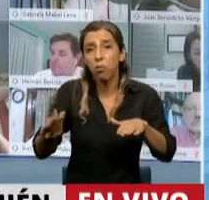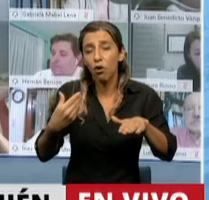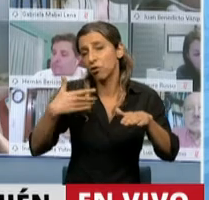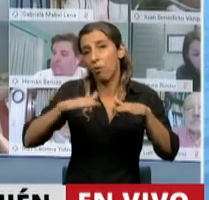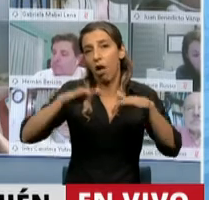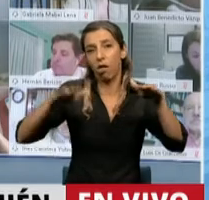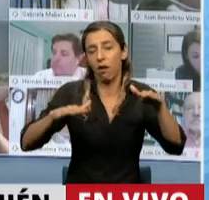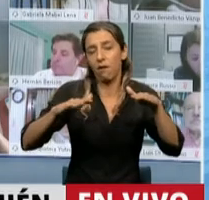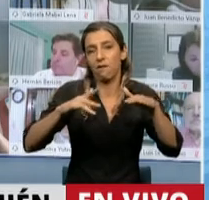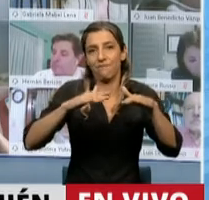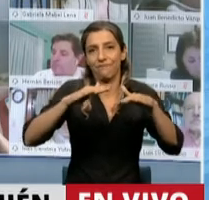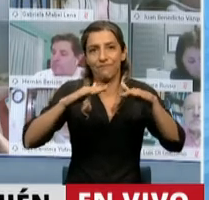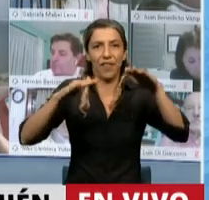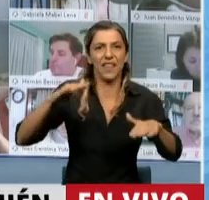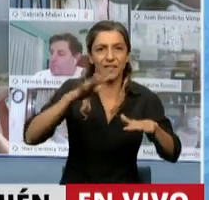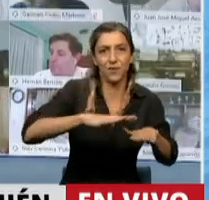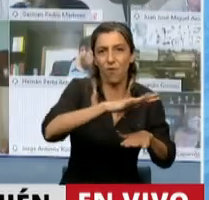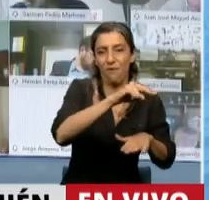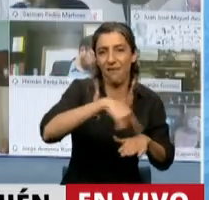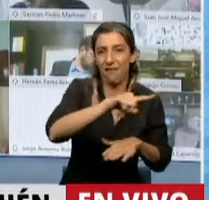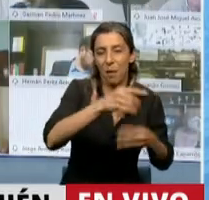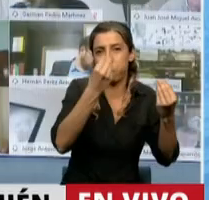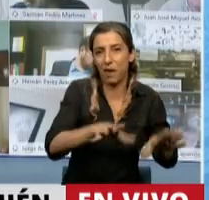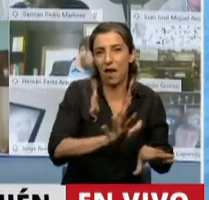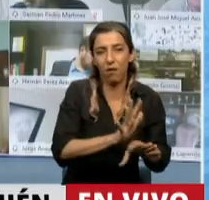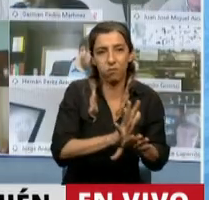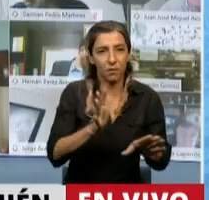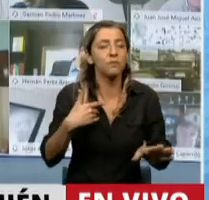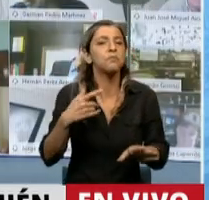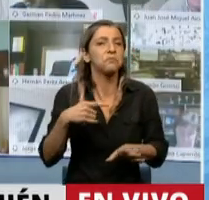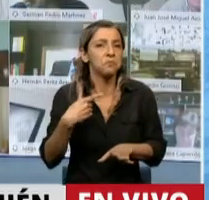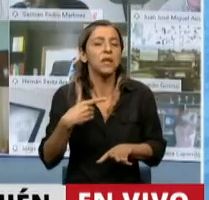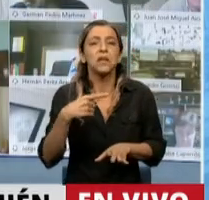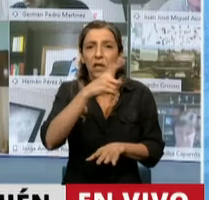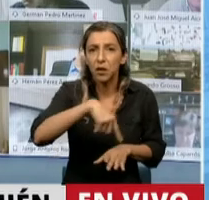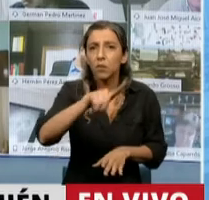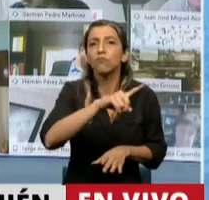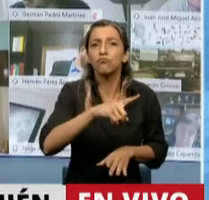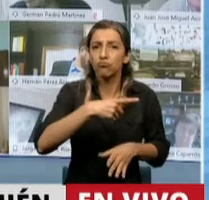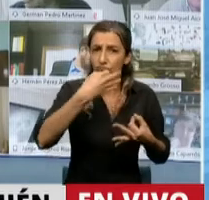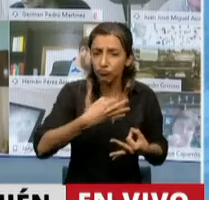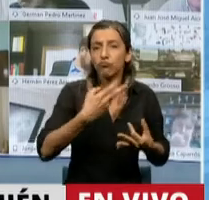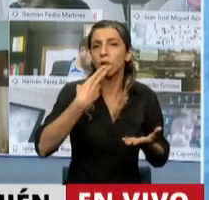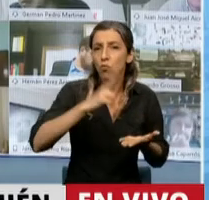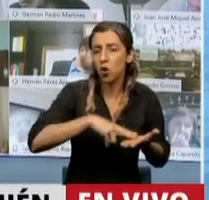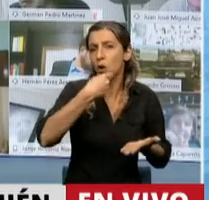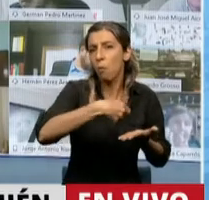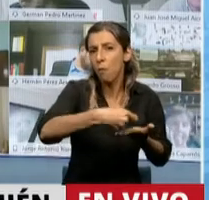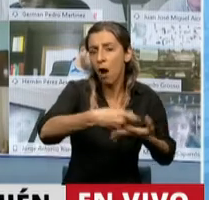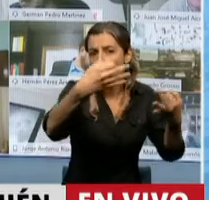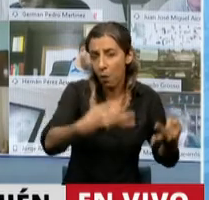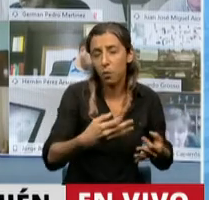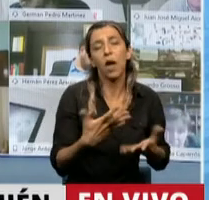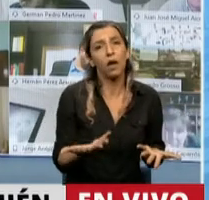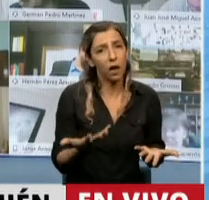tributaria menos versus otras que de buena fe se ajustan al régimen tributario nacional, bastante